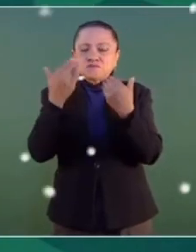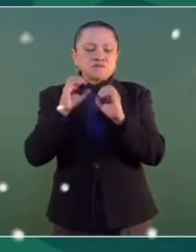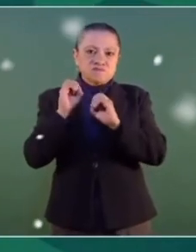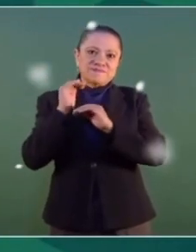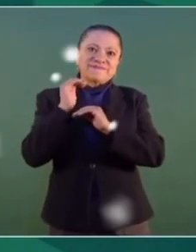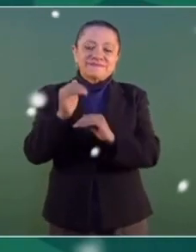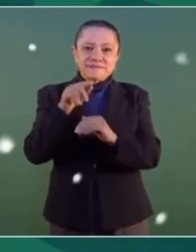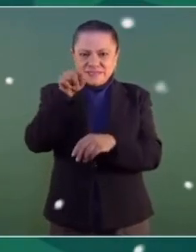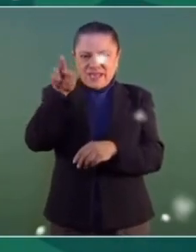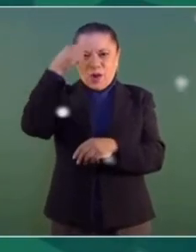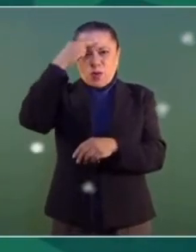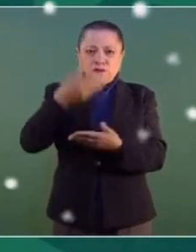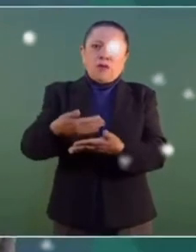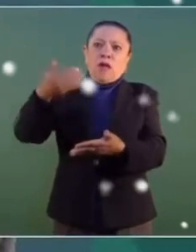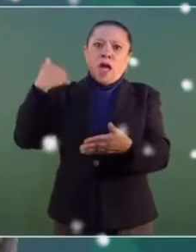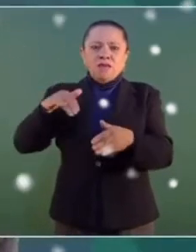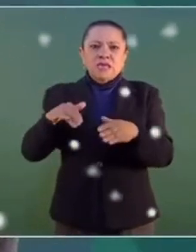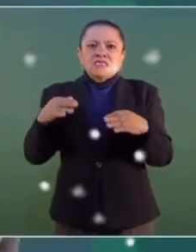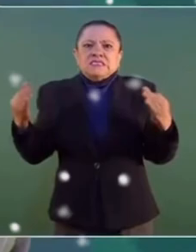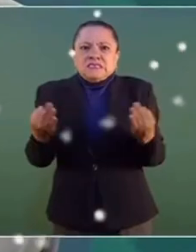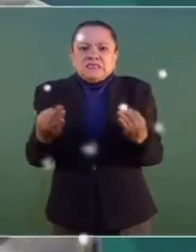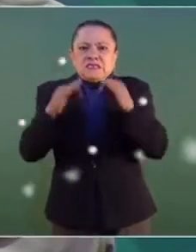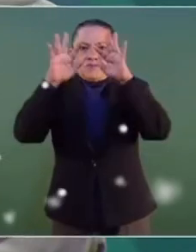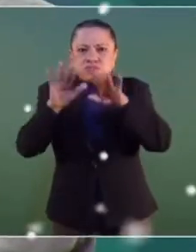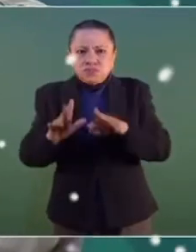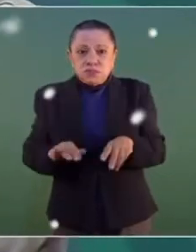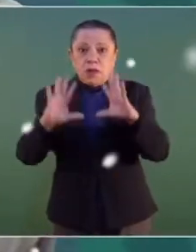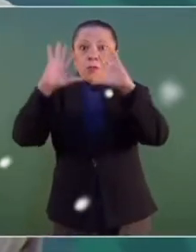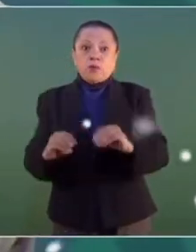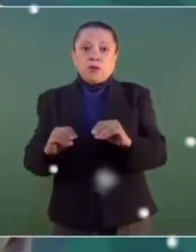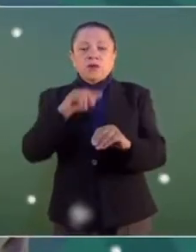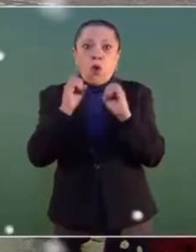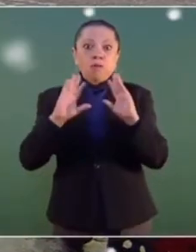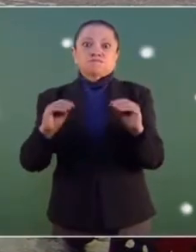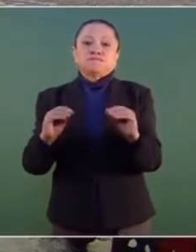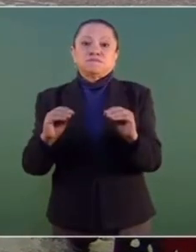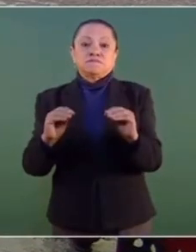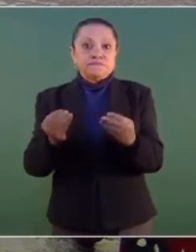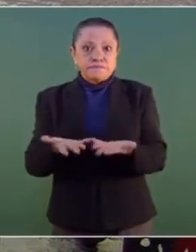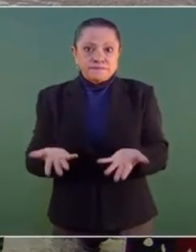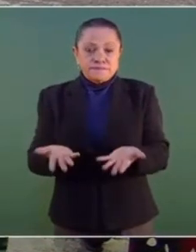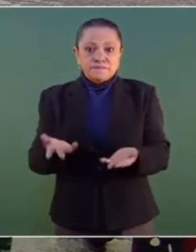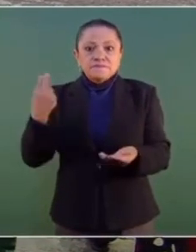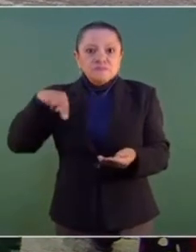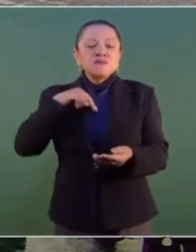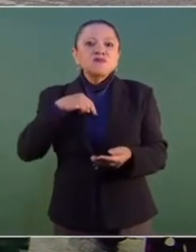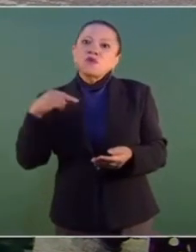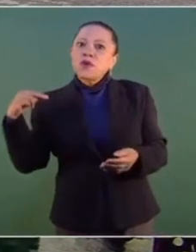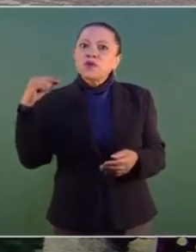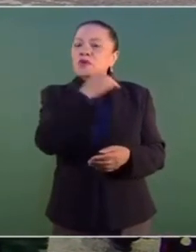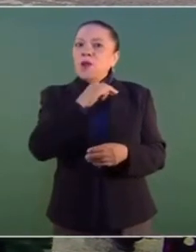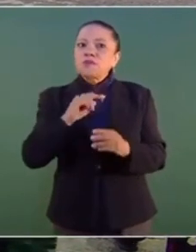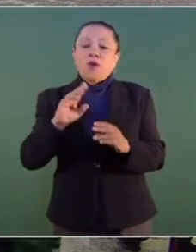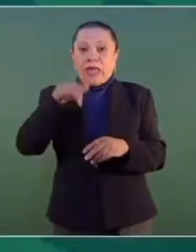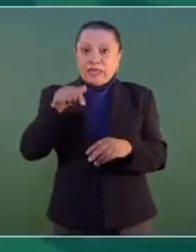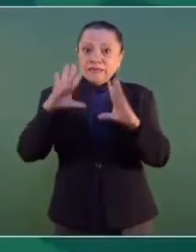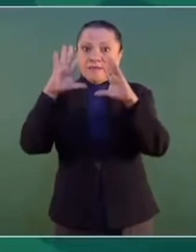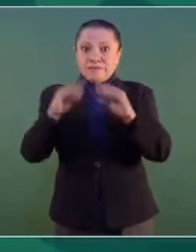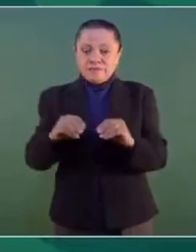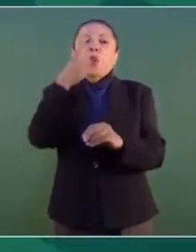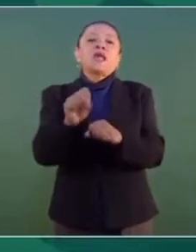¿Recuerdan ustedes cuando las heladas, que hubieron apagones, se quedó Texas sin luz? Nosotros restablecimos el servicio en una semana,